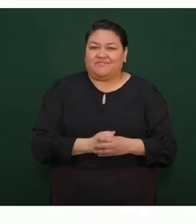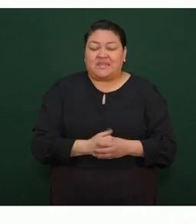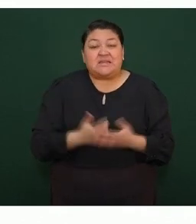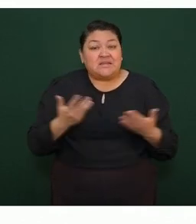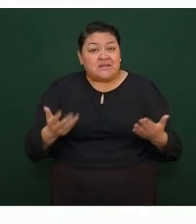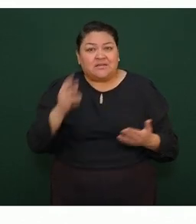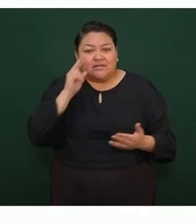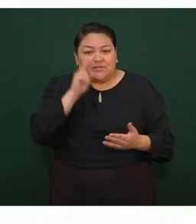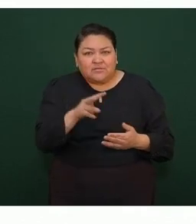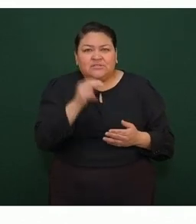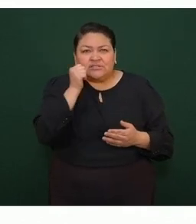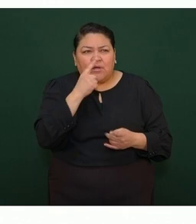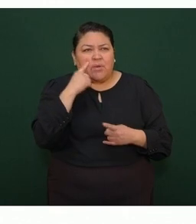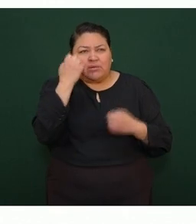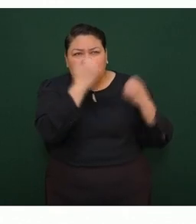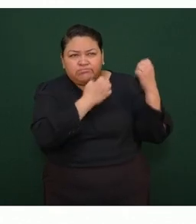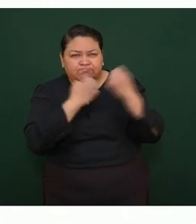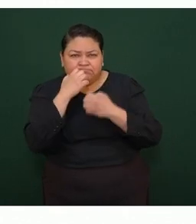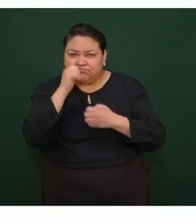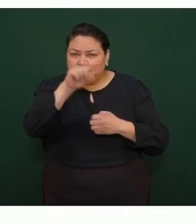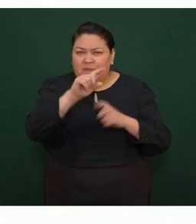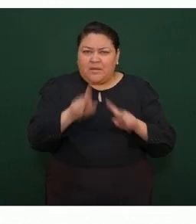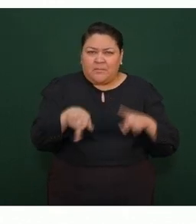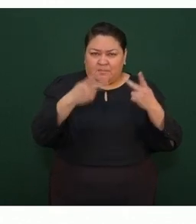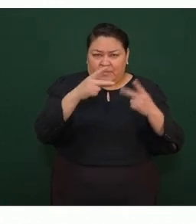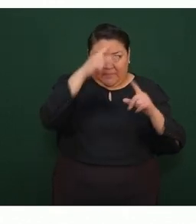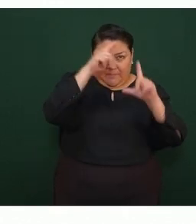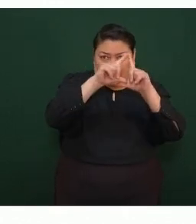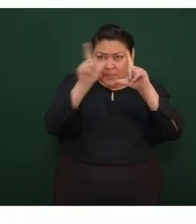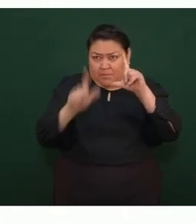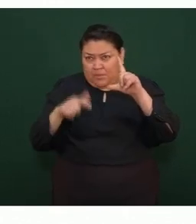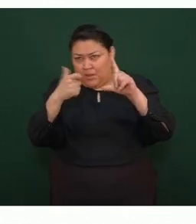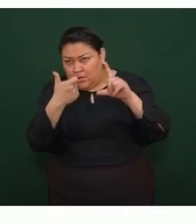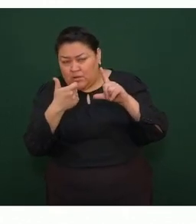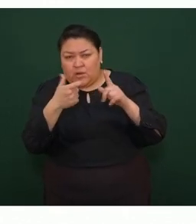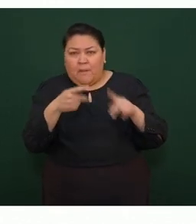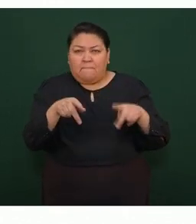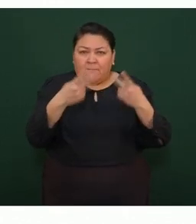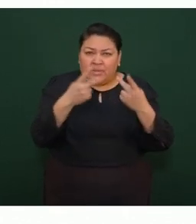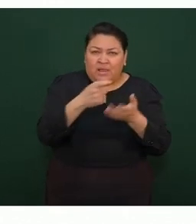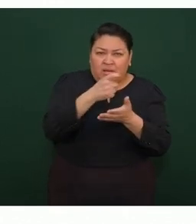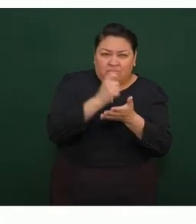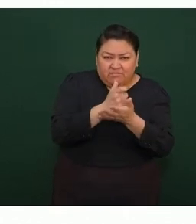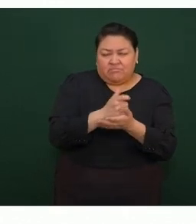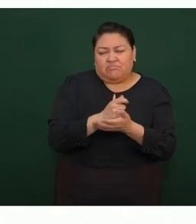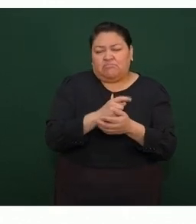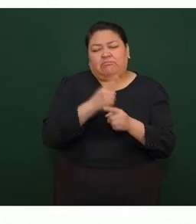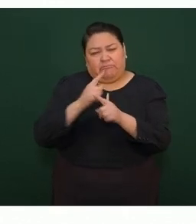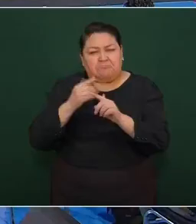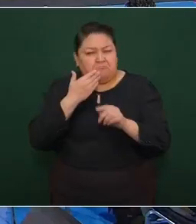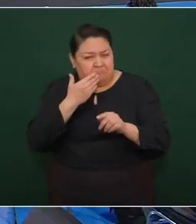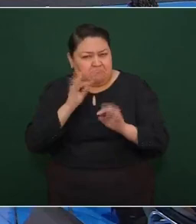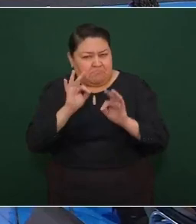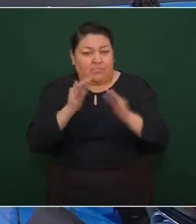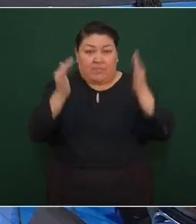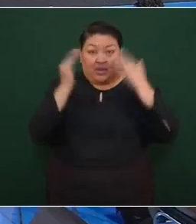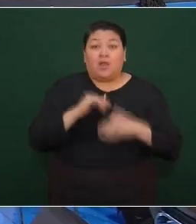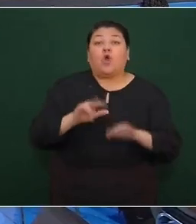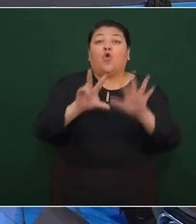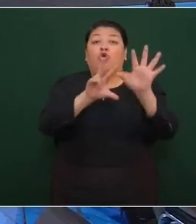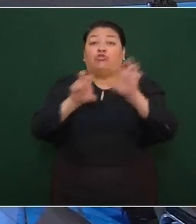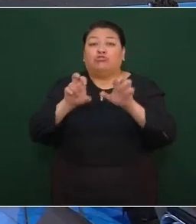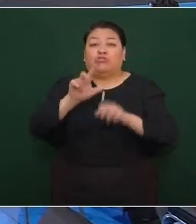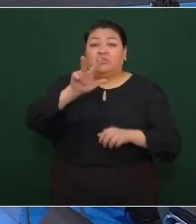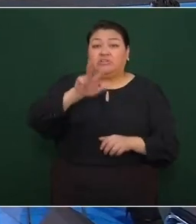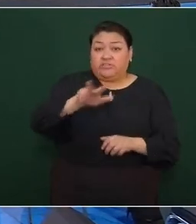Comportamientos constantes y estables en este mercado a nivel nacional, sobre todo. Y en temas de verificación, de 818